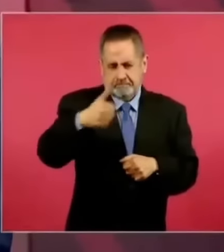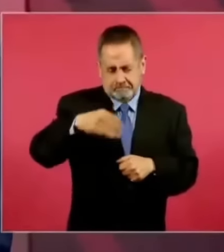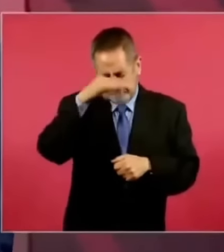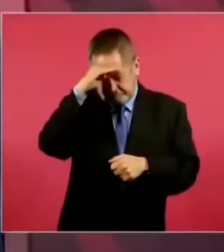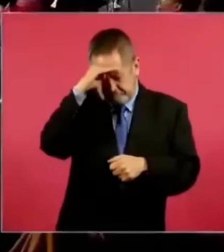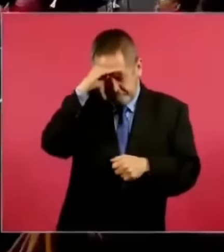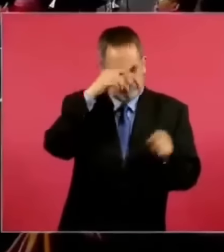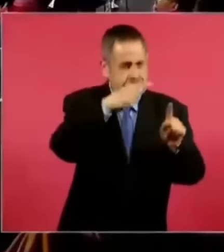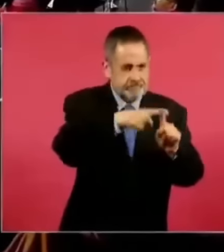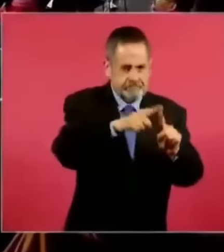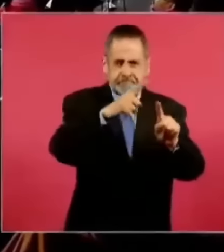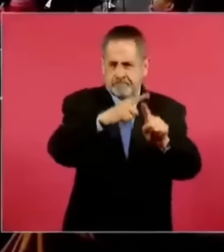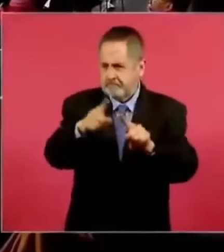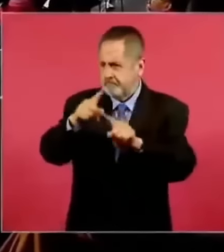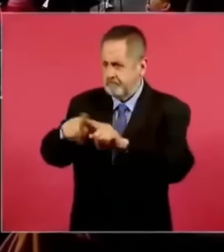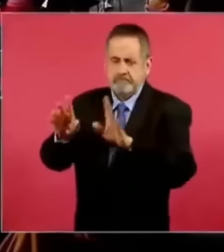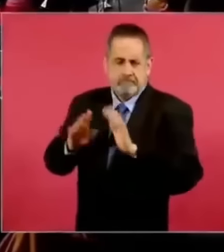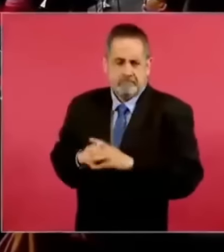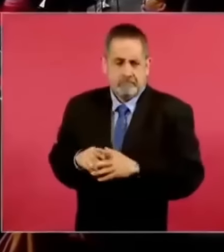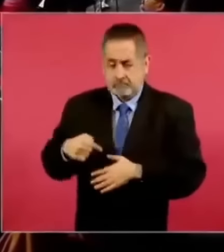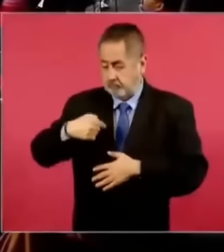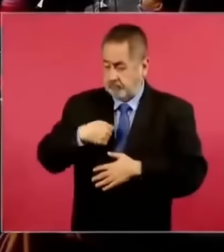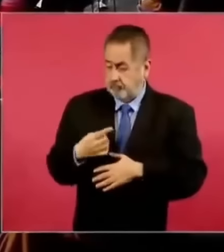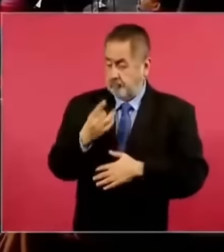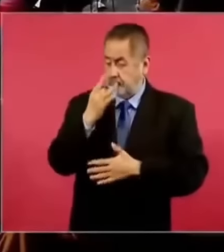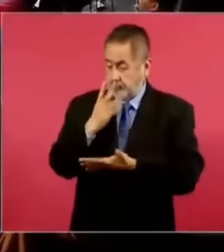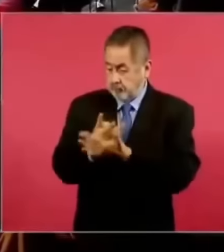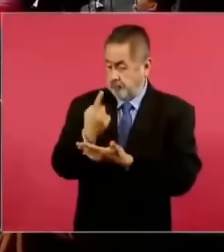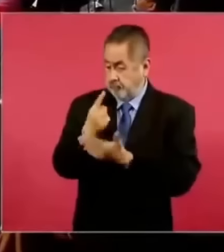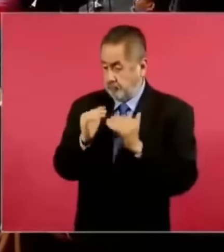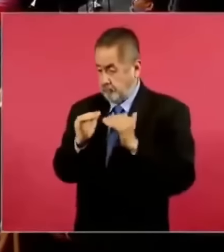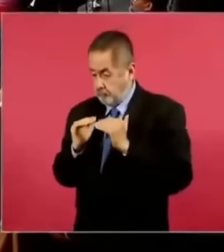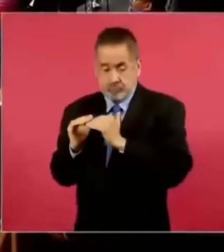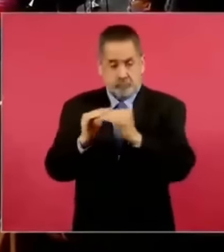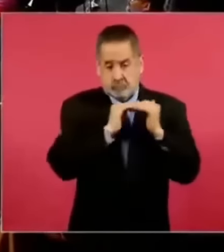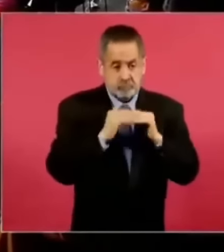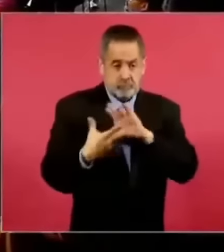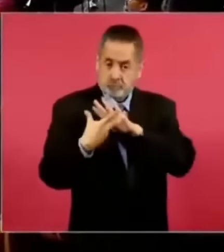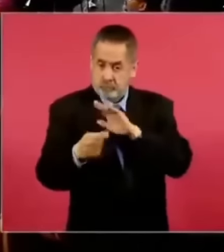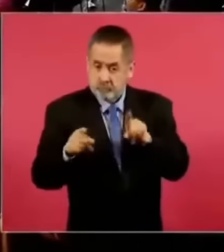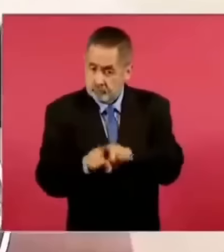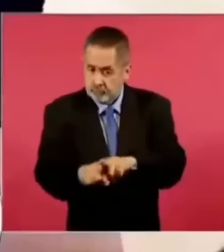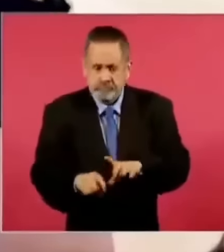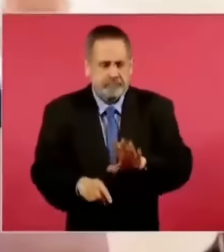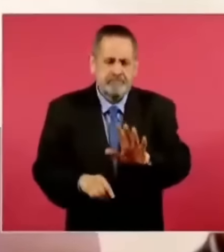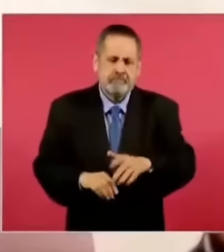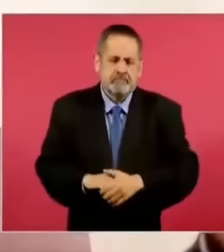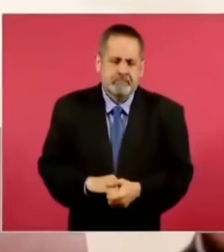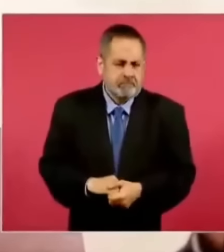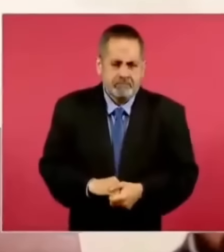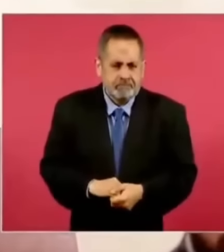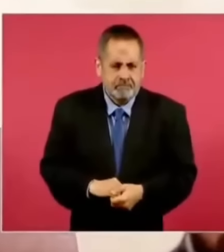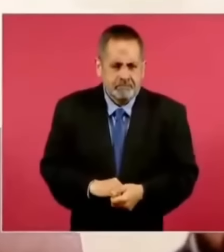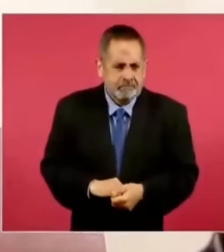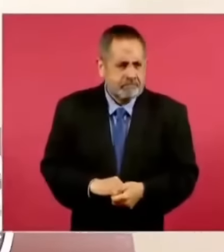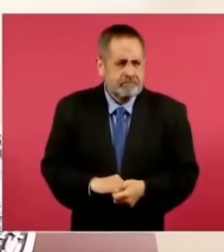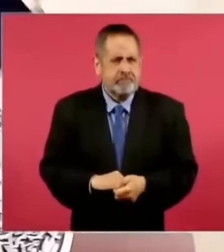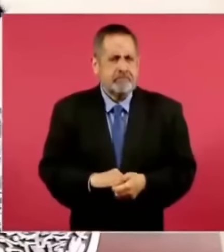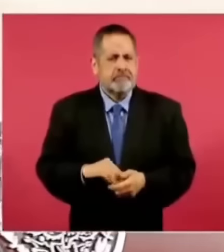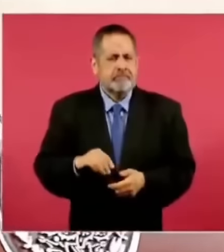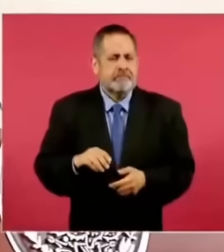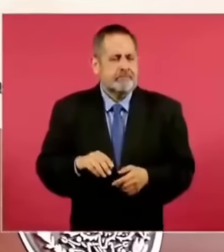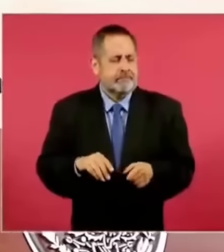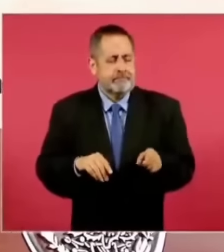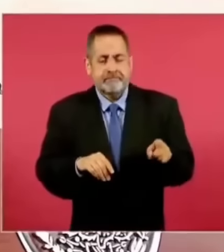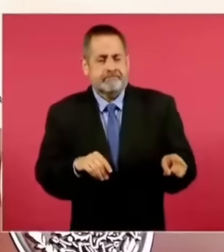Y no es para agarrarnos, como se dice ya en mi pueblo, o como decíamos